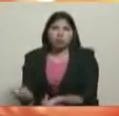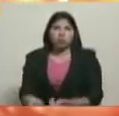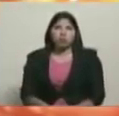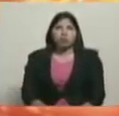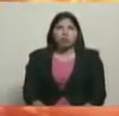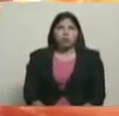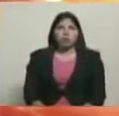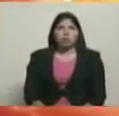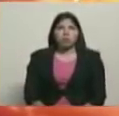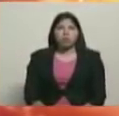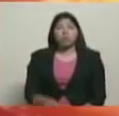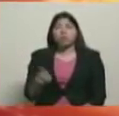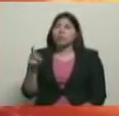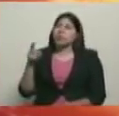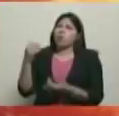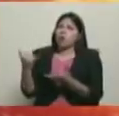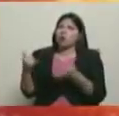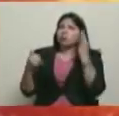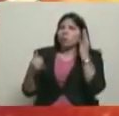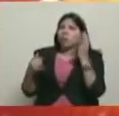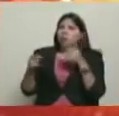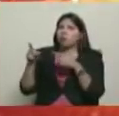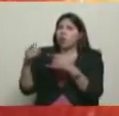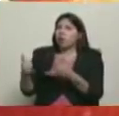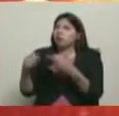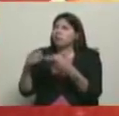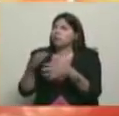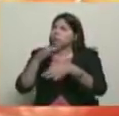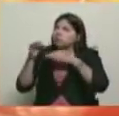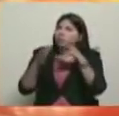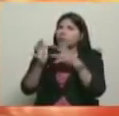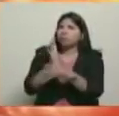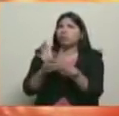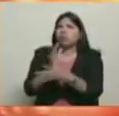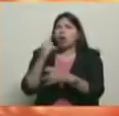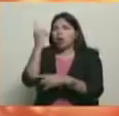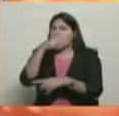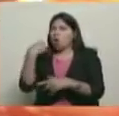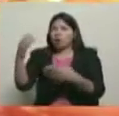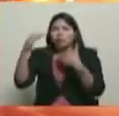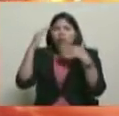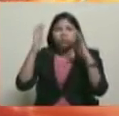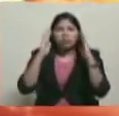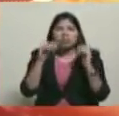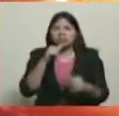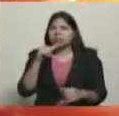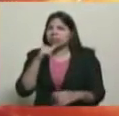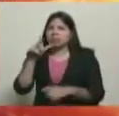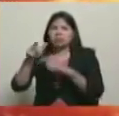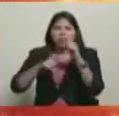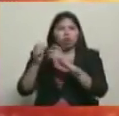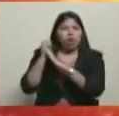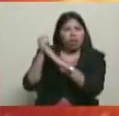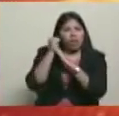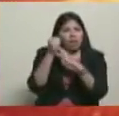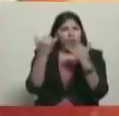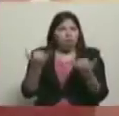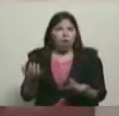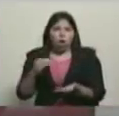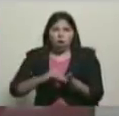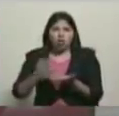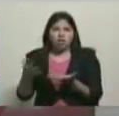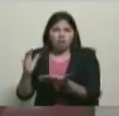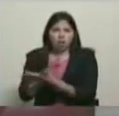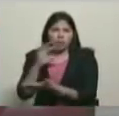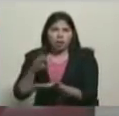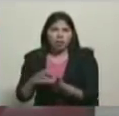lo importante que es asumir responsabilidades de quienes estaban, además, los rostros de quienes se sumaron nuevamente a un golpe de